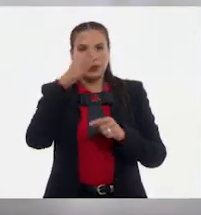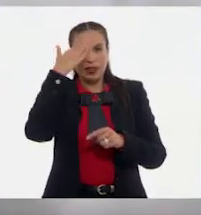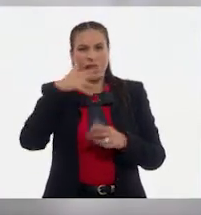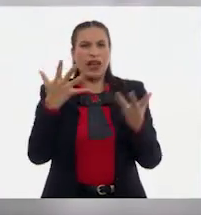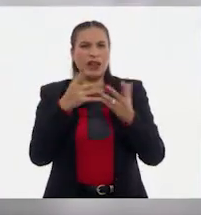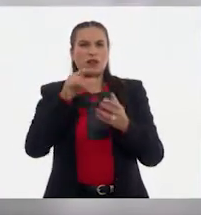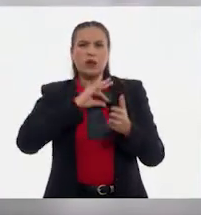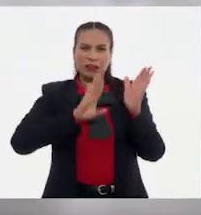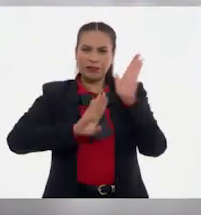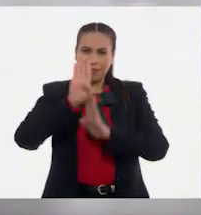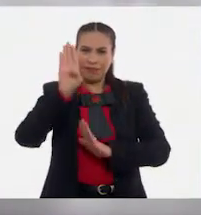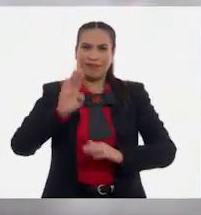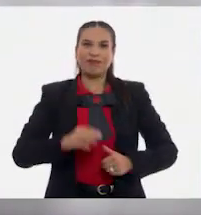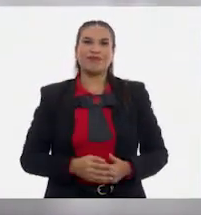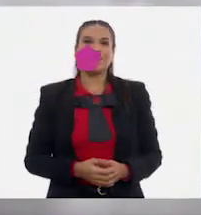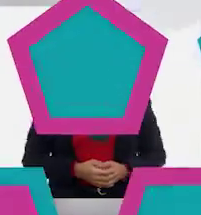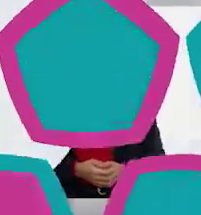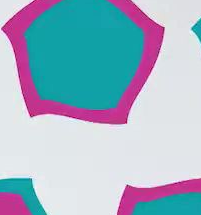hasta dónde puedes llegar.